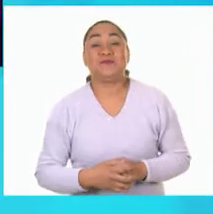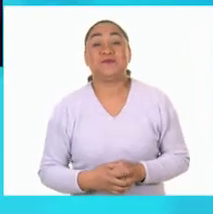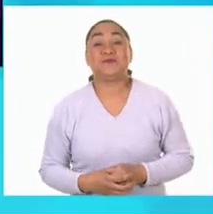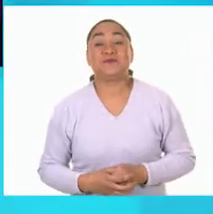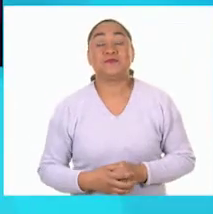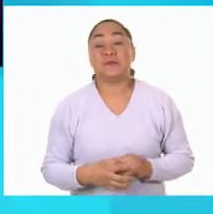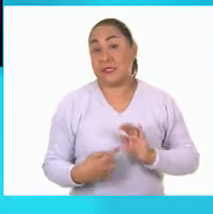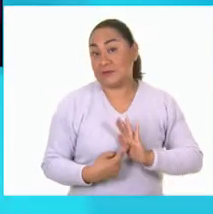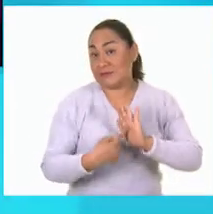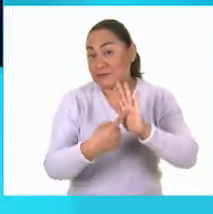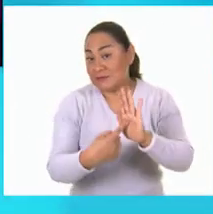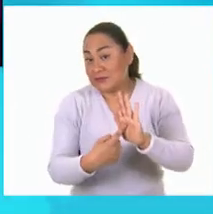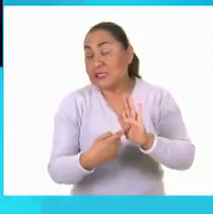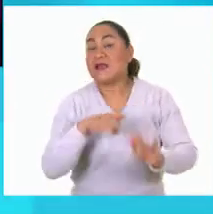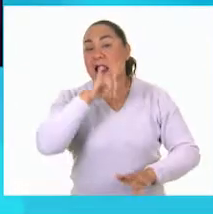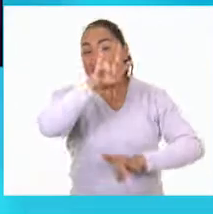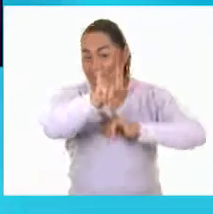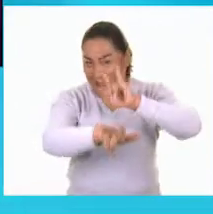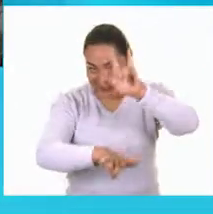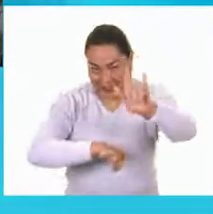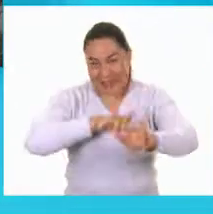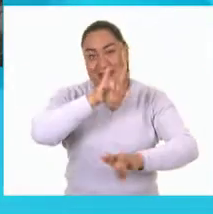Hoy presentamos... La feria.